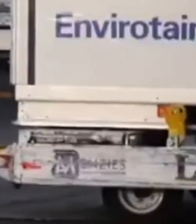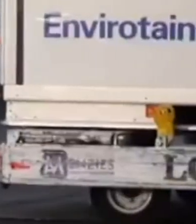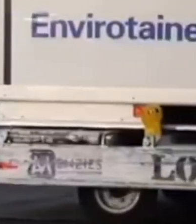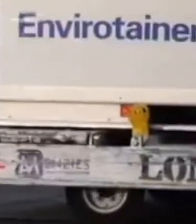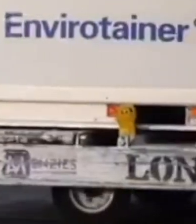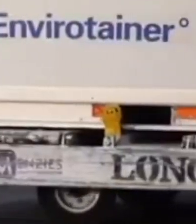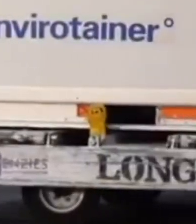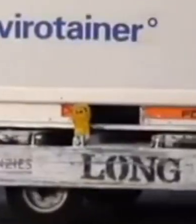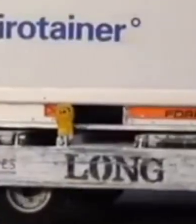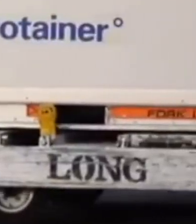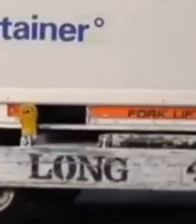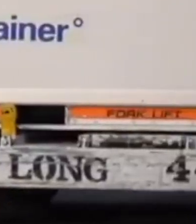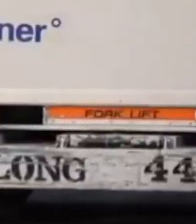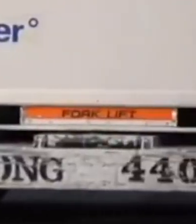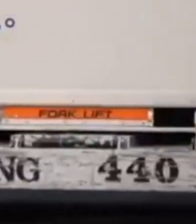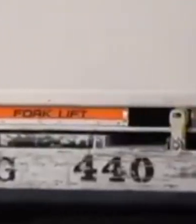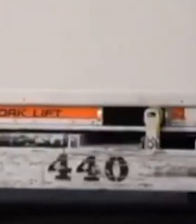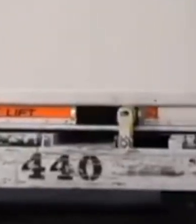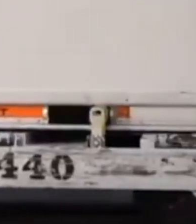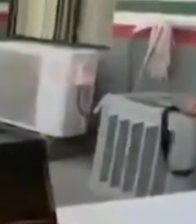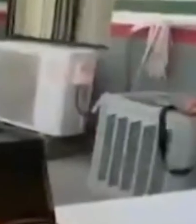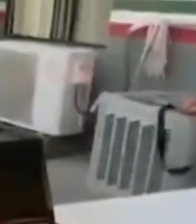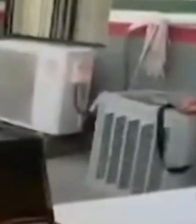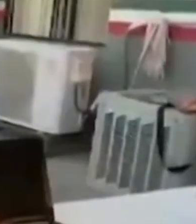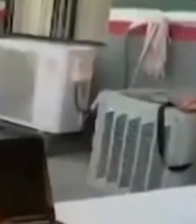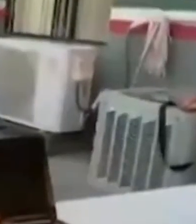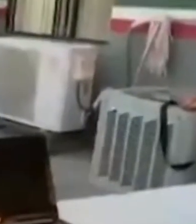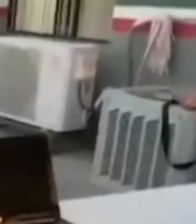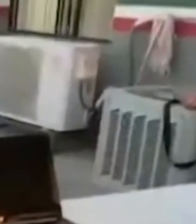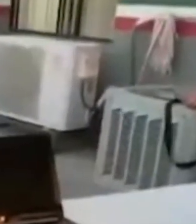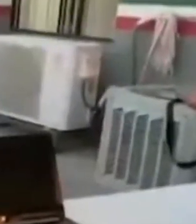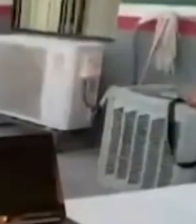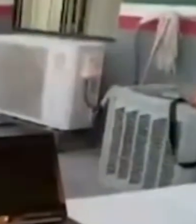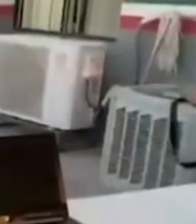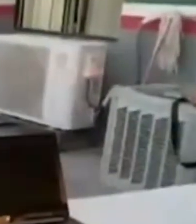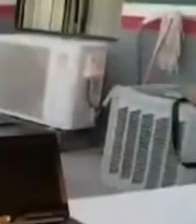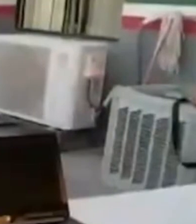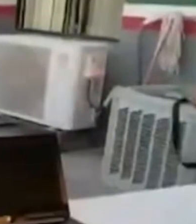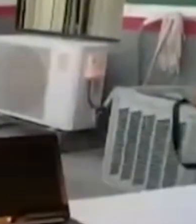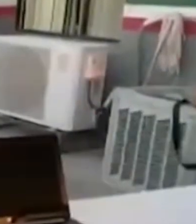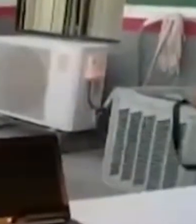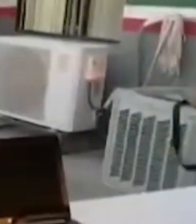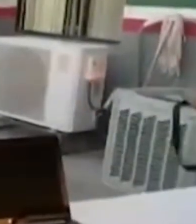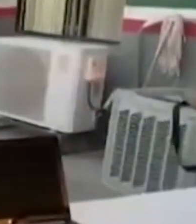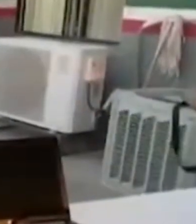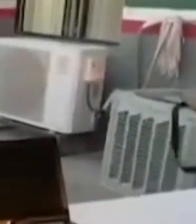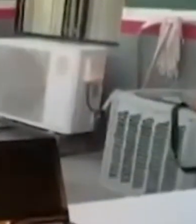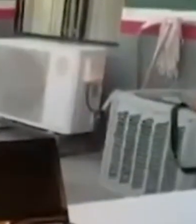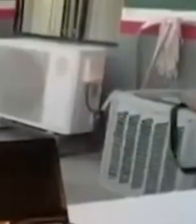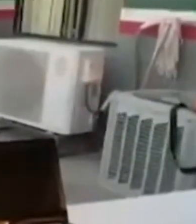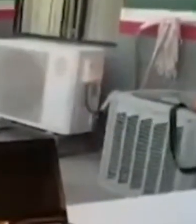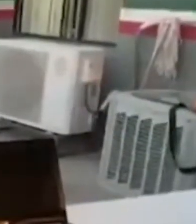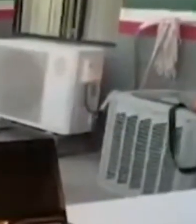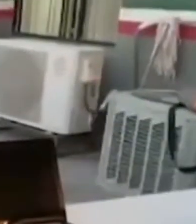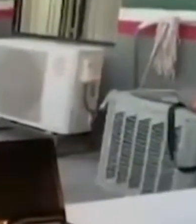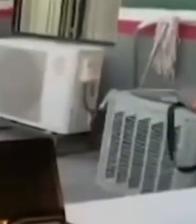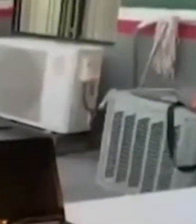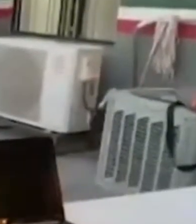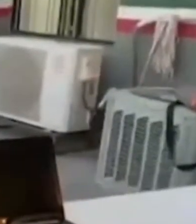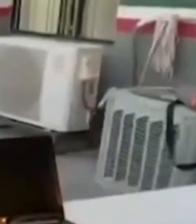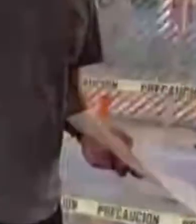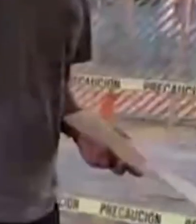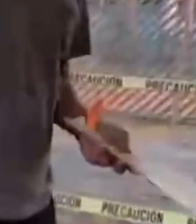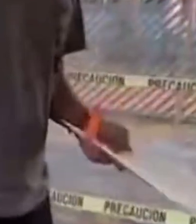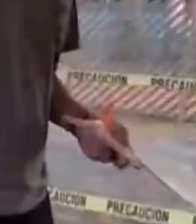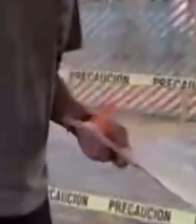informó que hasta el momento más de 100 países se han interesado en participar en el Plan de Fraternidad y Bienestar Mundial que